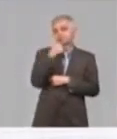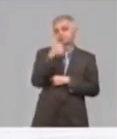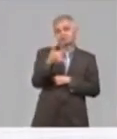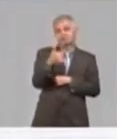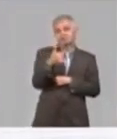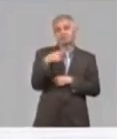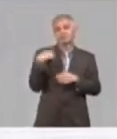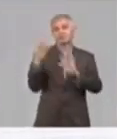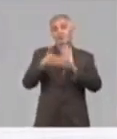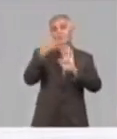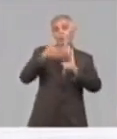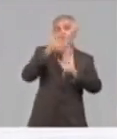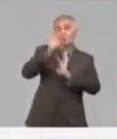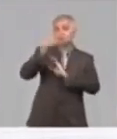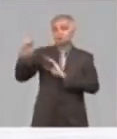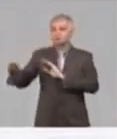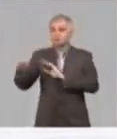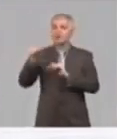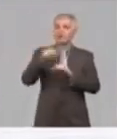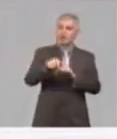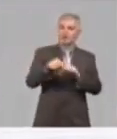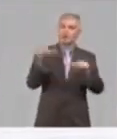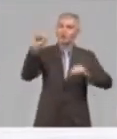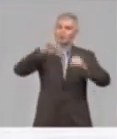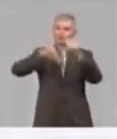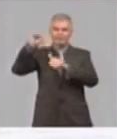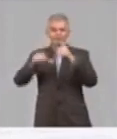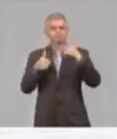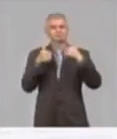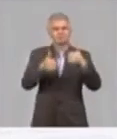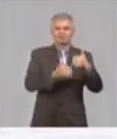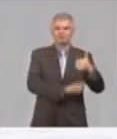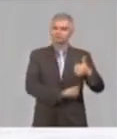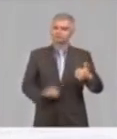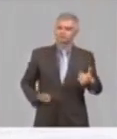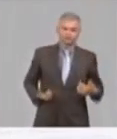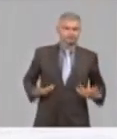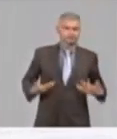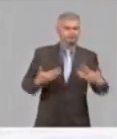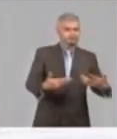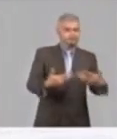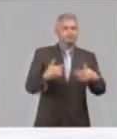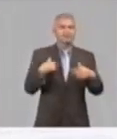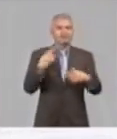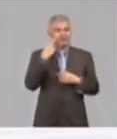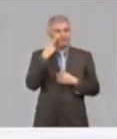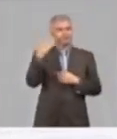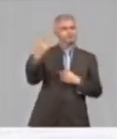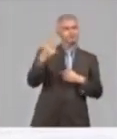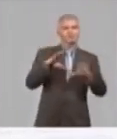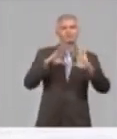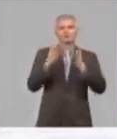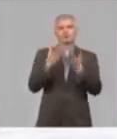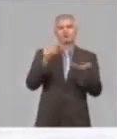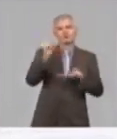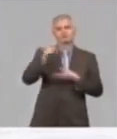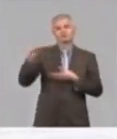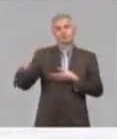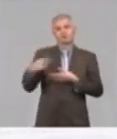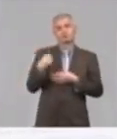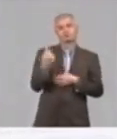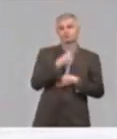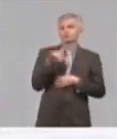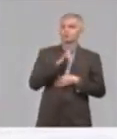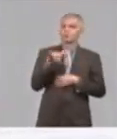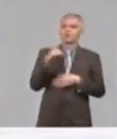han tenido un comportamiento, una consagración importante, y tienen un reconocimiento de los compañeros y de nosotros